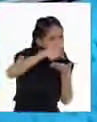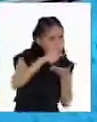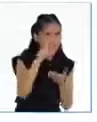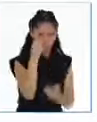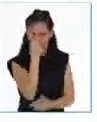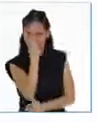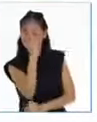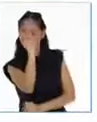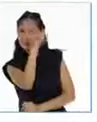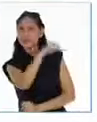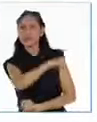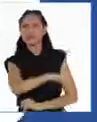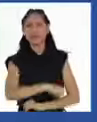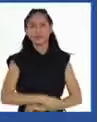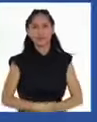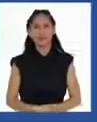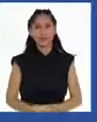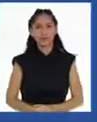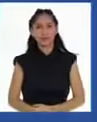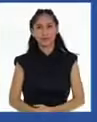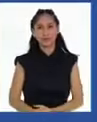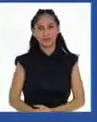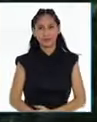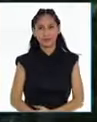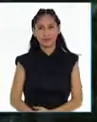ve.